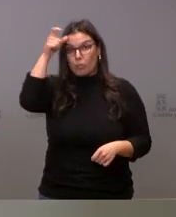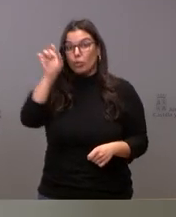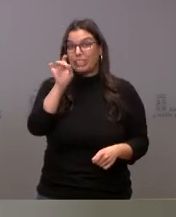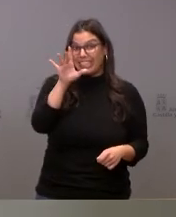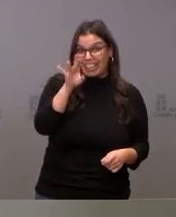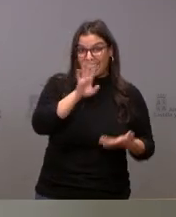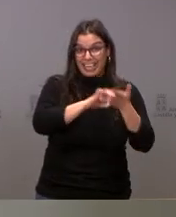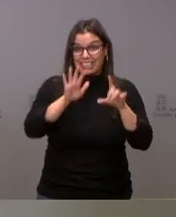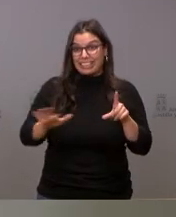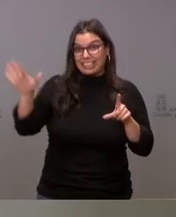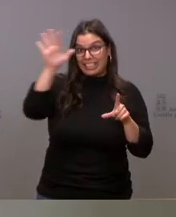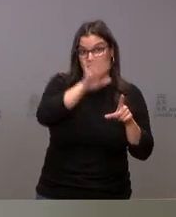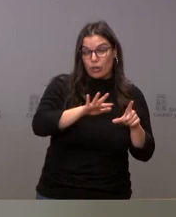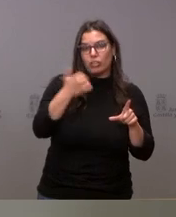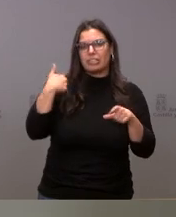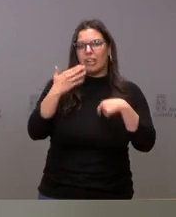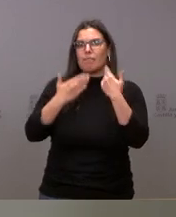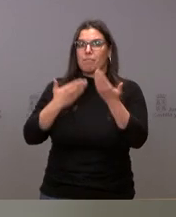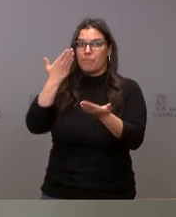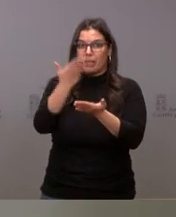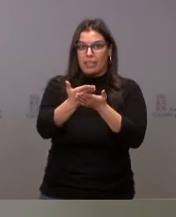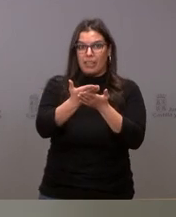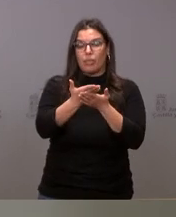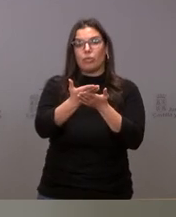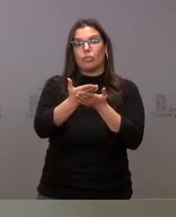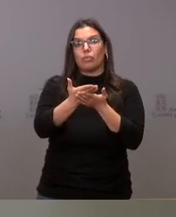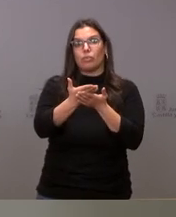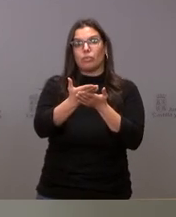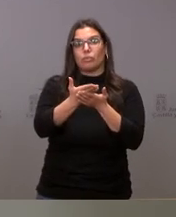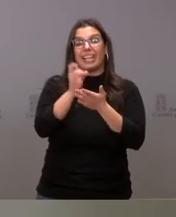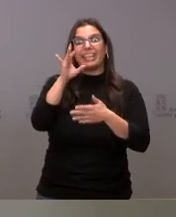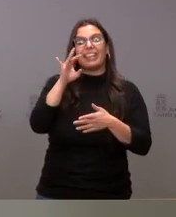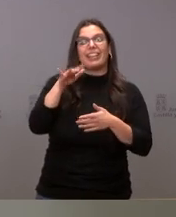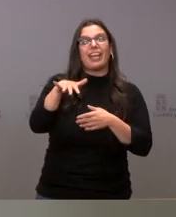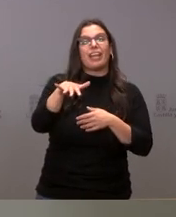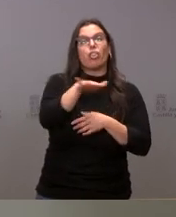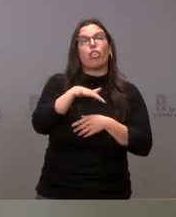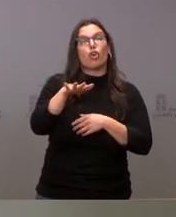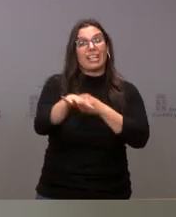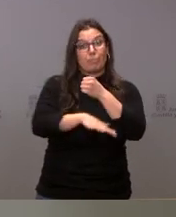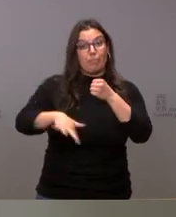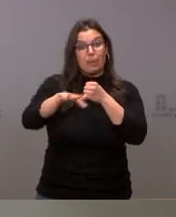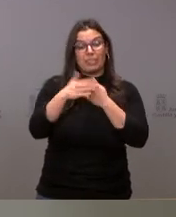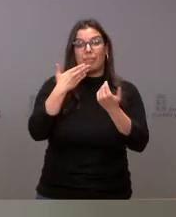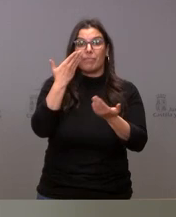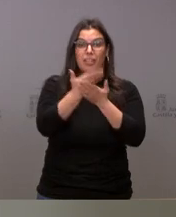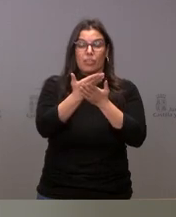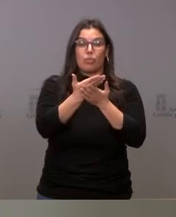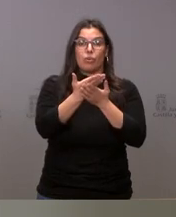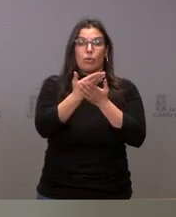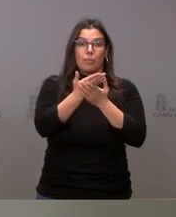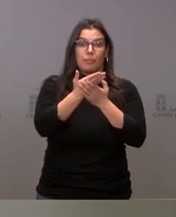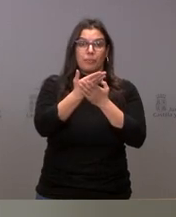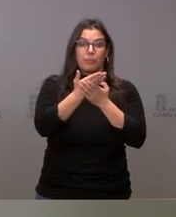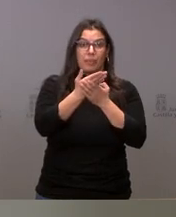Castilla y León se ha pedido el retraso en 15 zonas básicas, se ha pedido el aplazamiento del